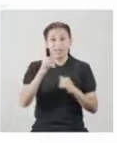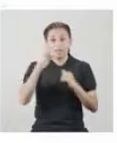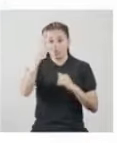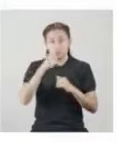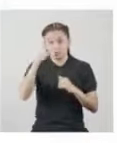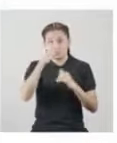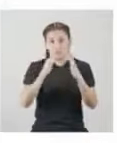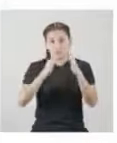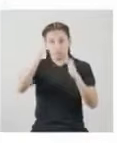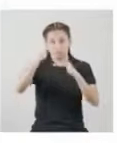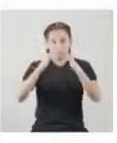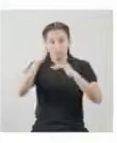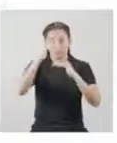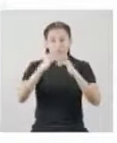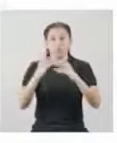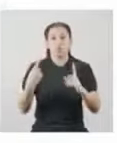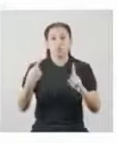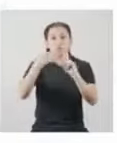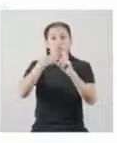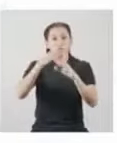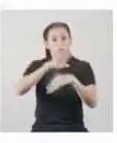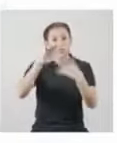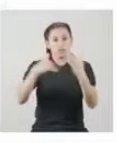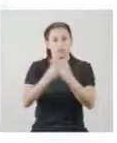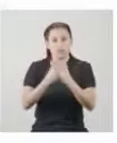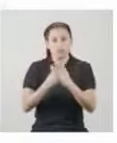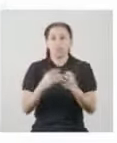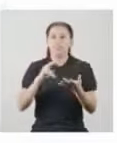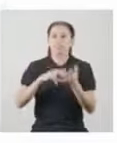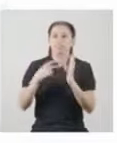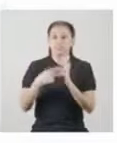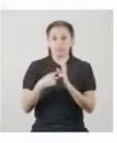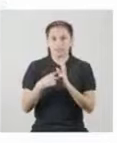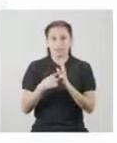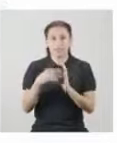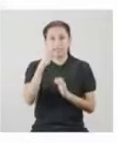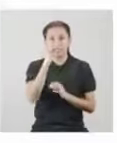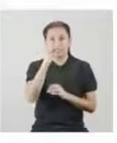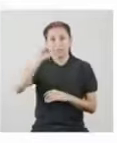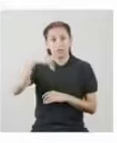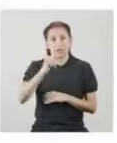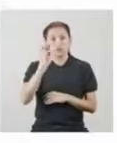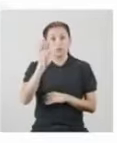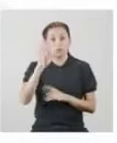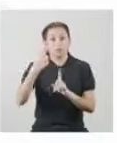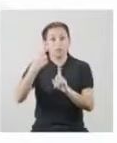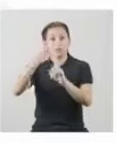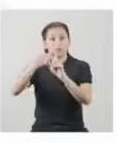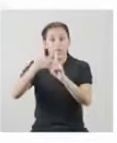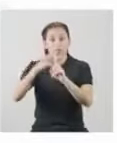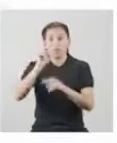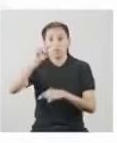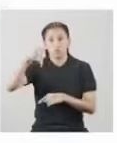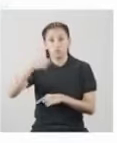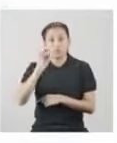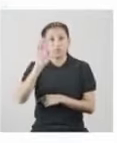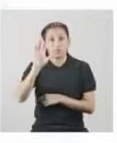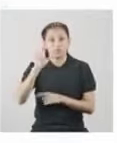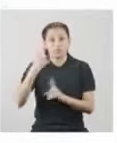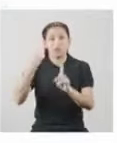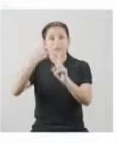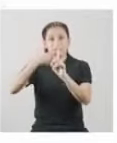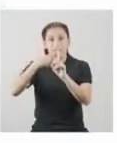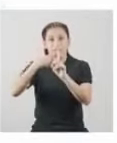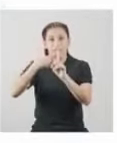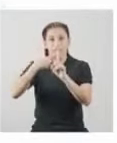para hallar la desviación media sumamos todas las distancias halladas, es decir,,5 más 1